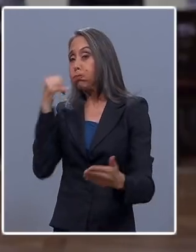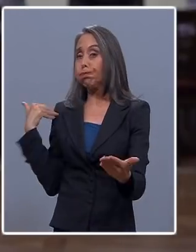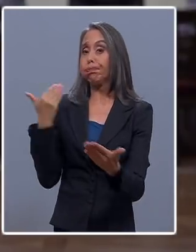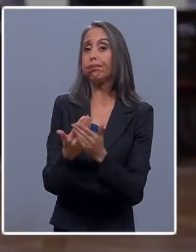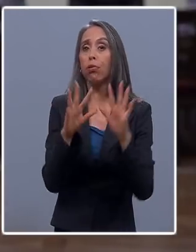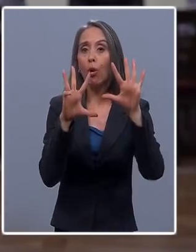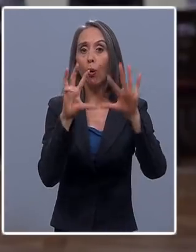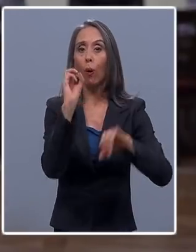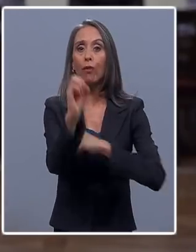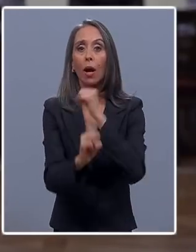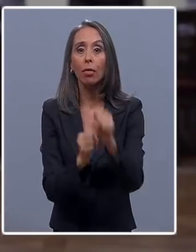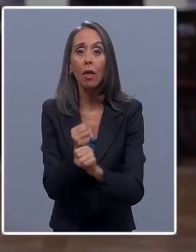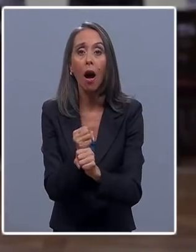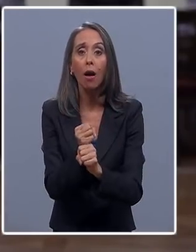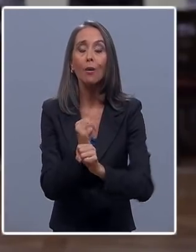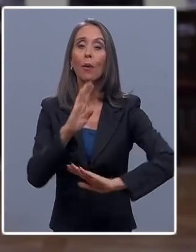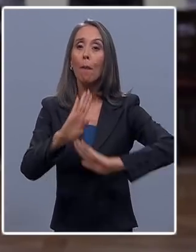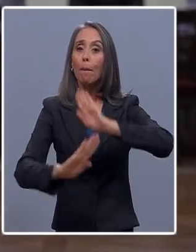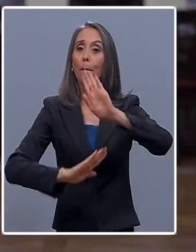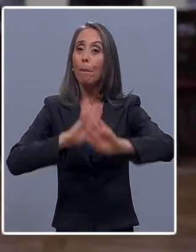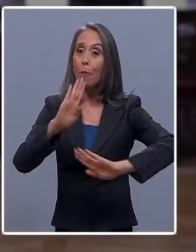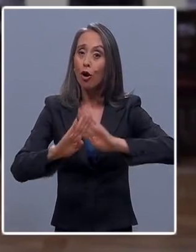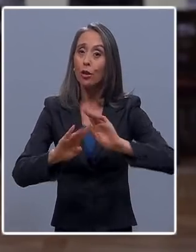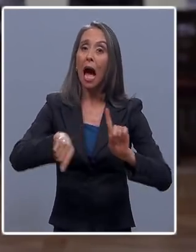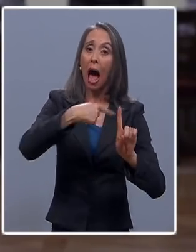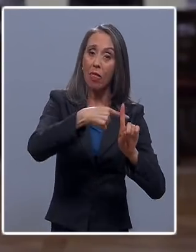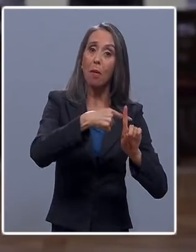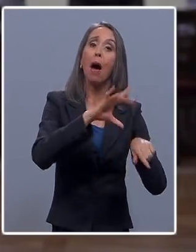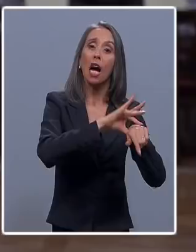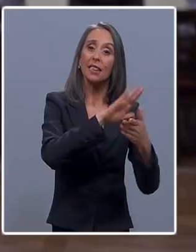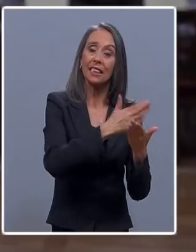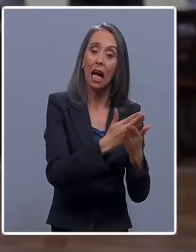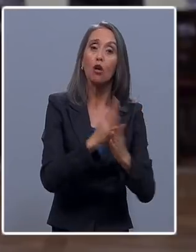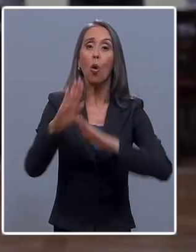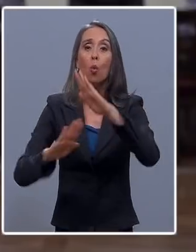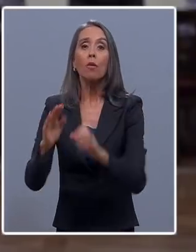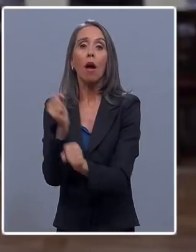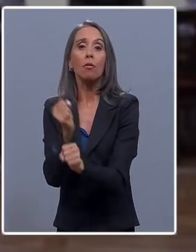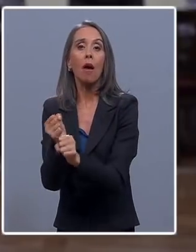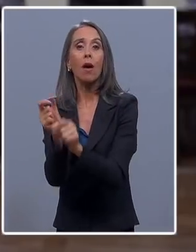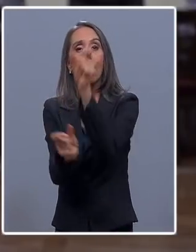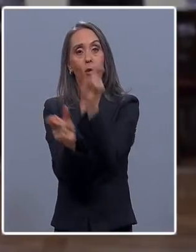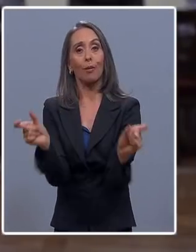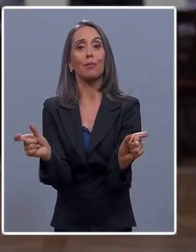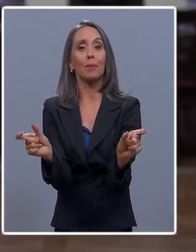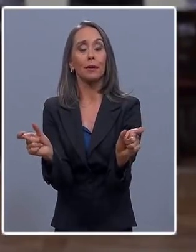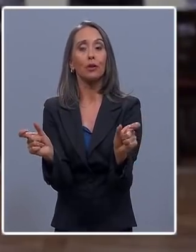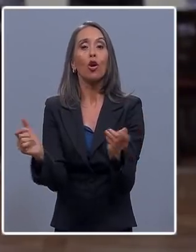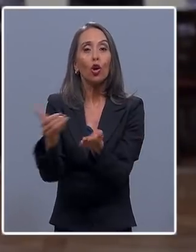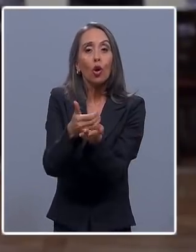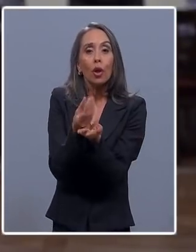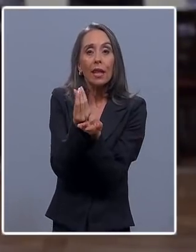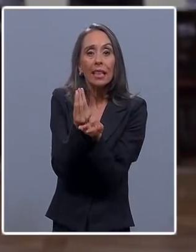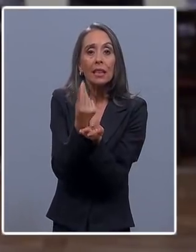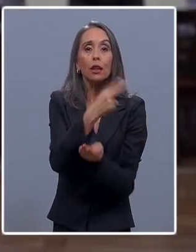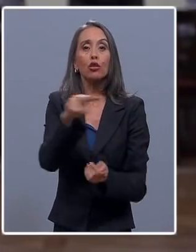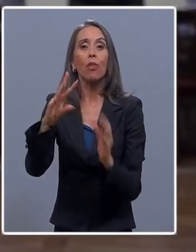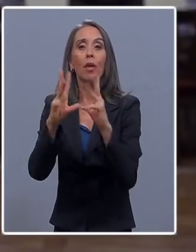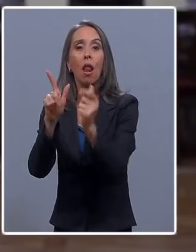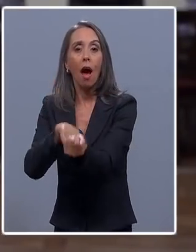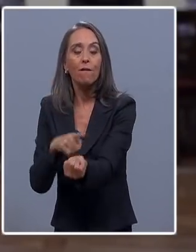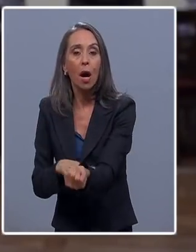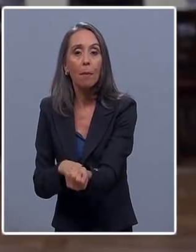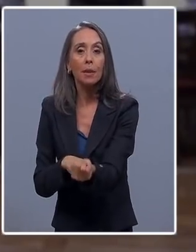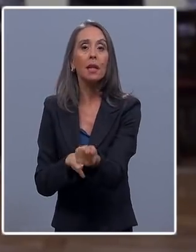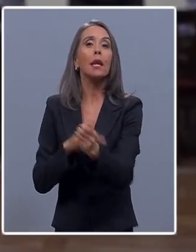años para proteger además de la salud los empleos de los trabajadores los ingresos de las familias